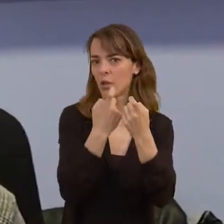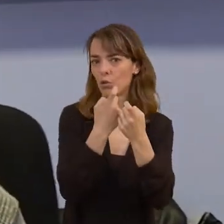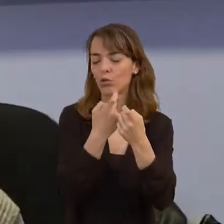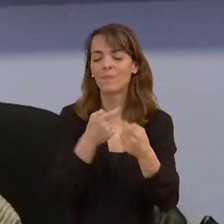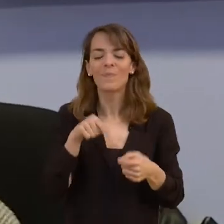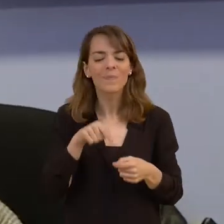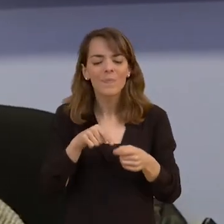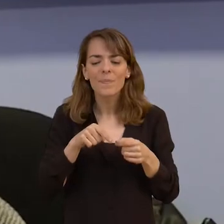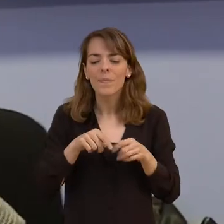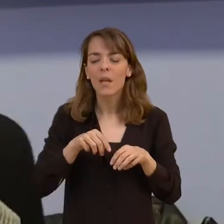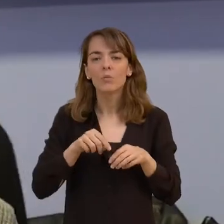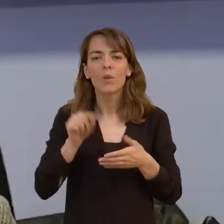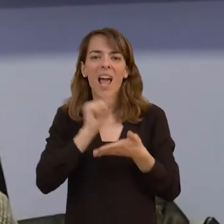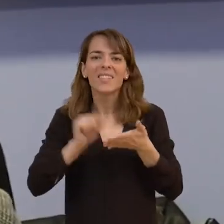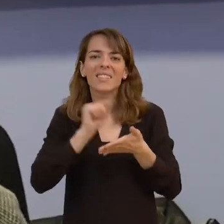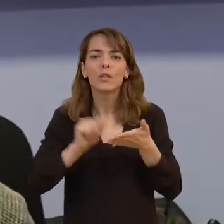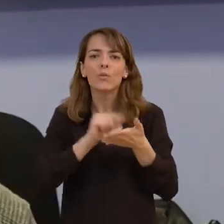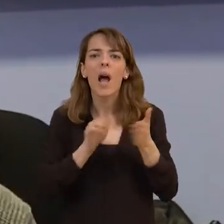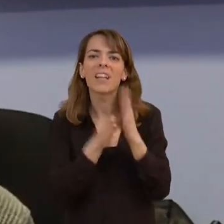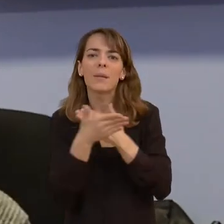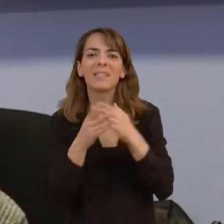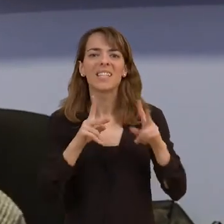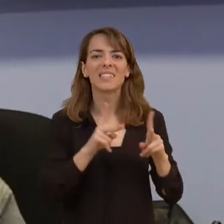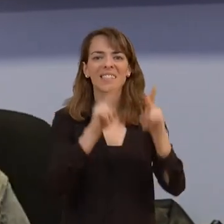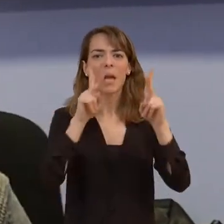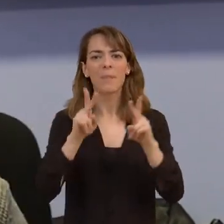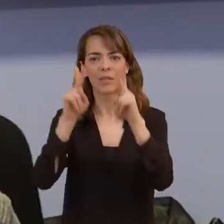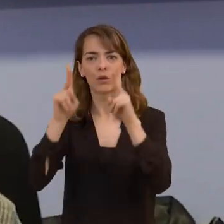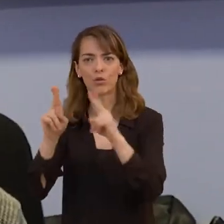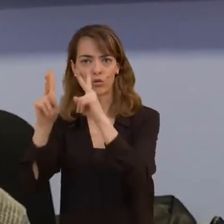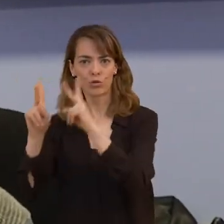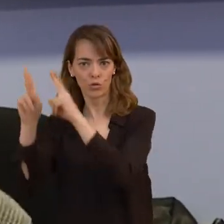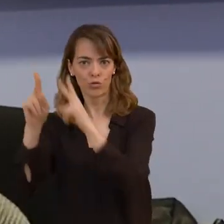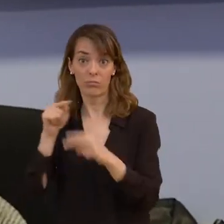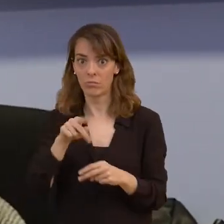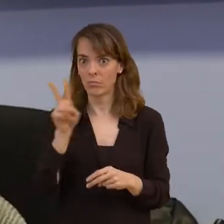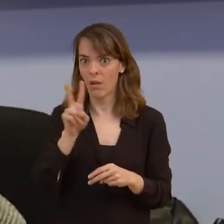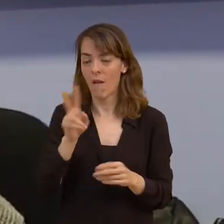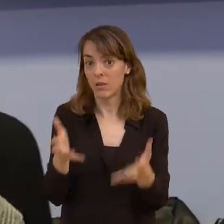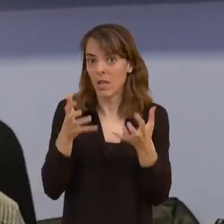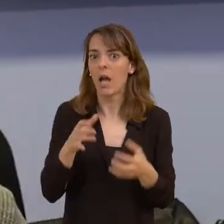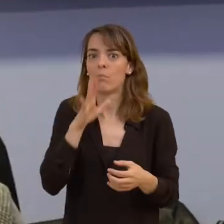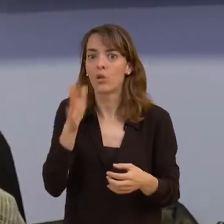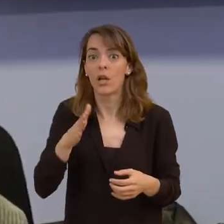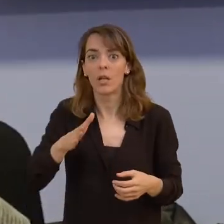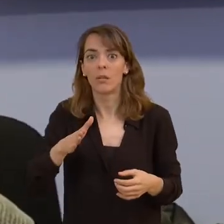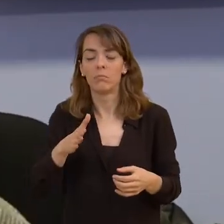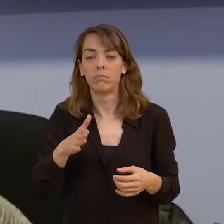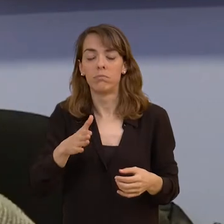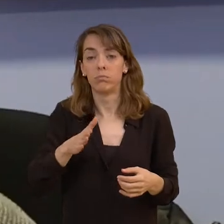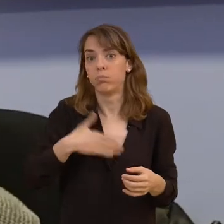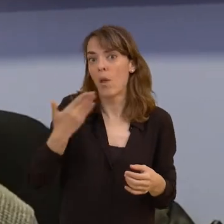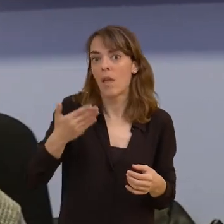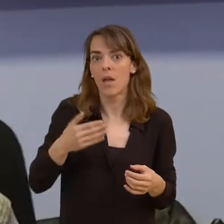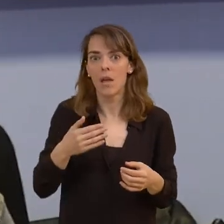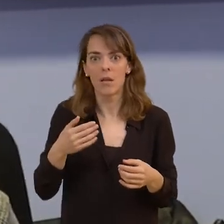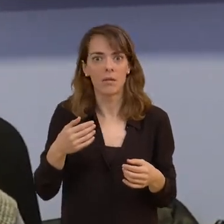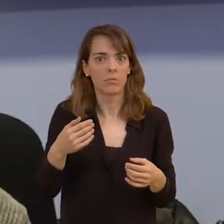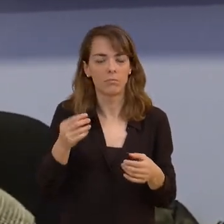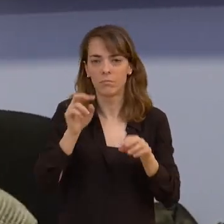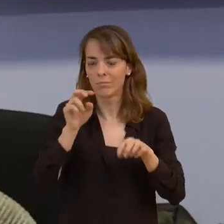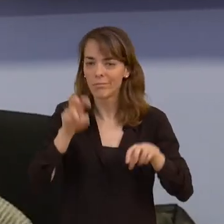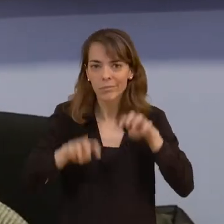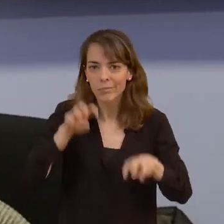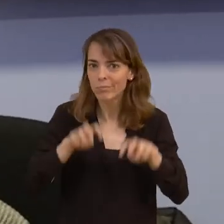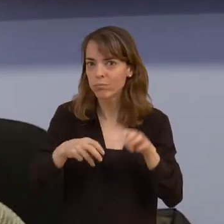y lo que se hace es una escritura por segmentos Esto, pues bueno, tiene muchísimas ventajas como que se puede escribir entre 3 y 5